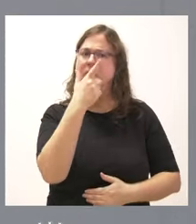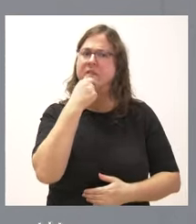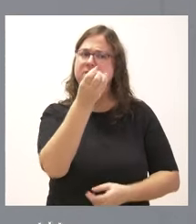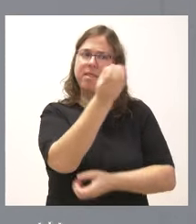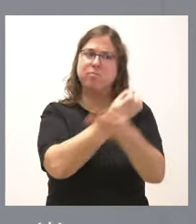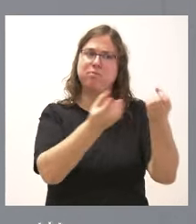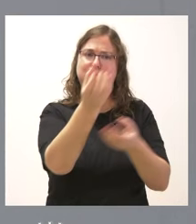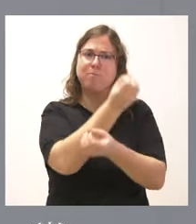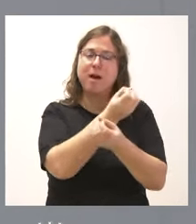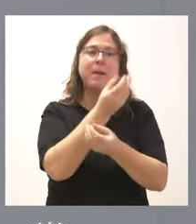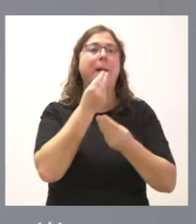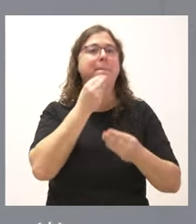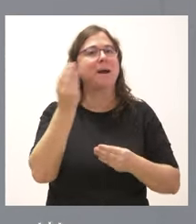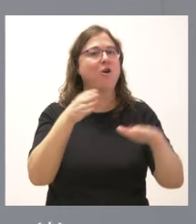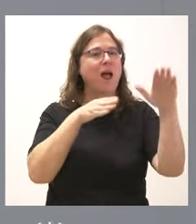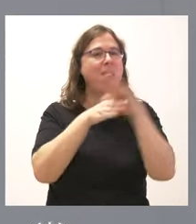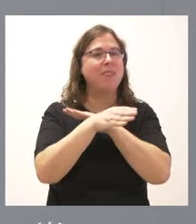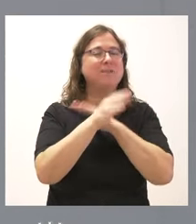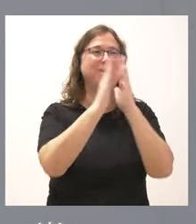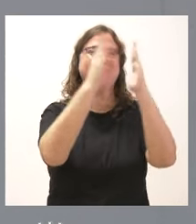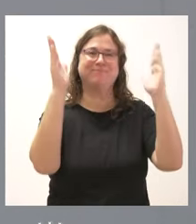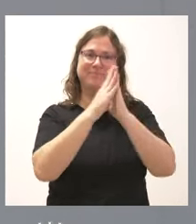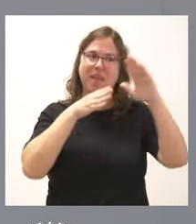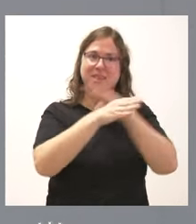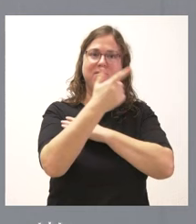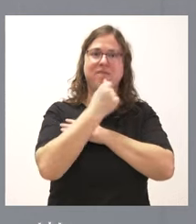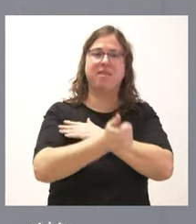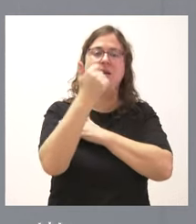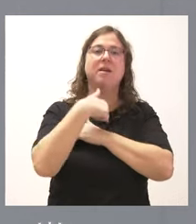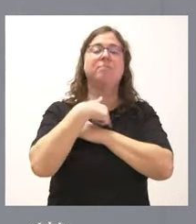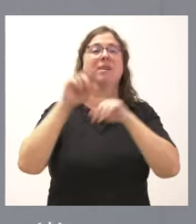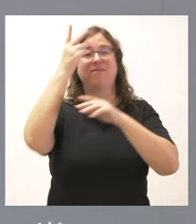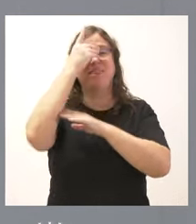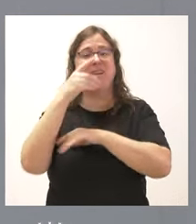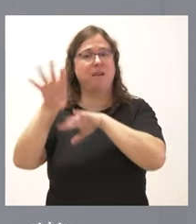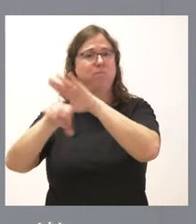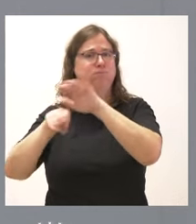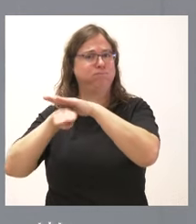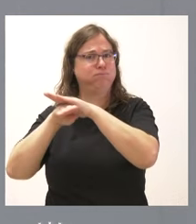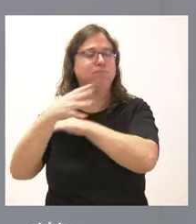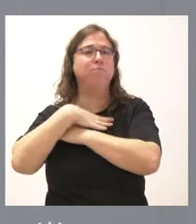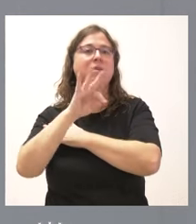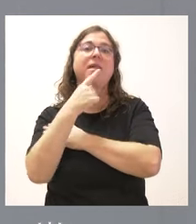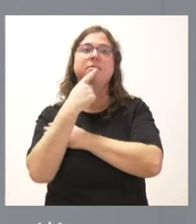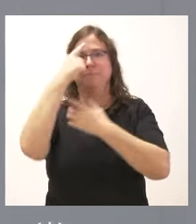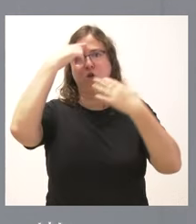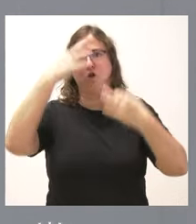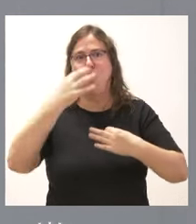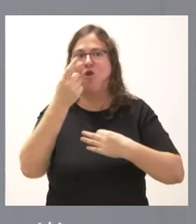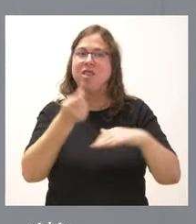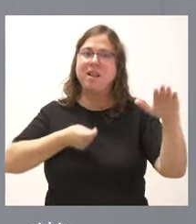información, mejora el acceso a las colecciones bibliográficas y repositorios digitales y racionaliza las inversiones de recursos